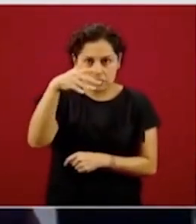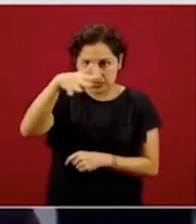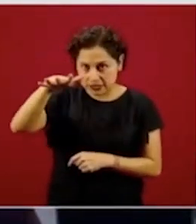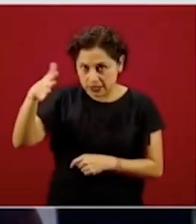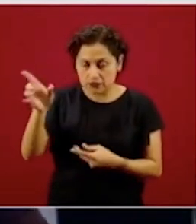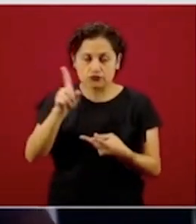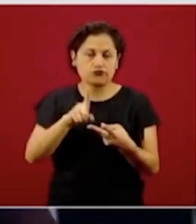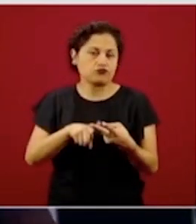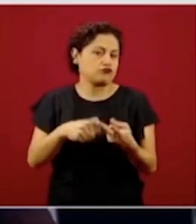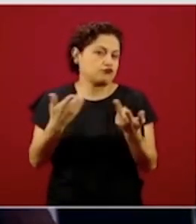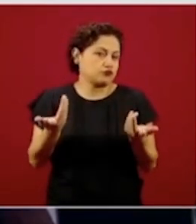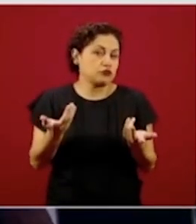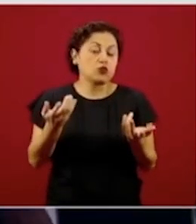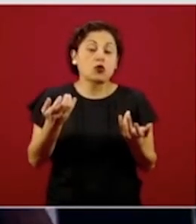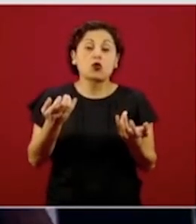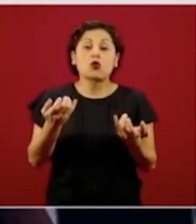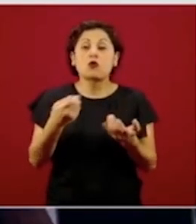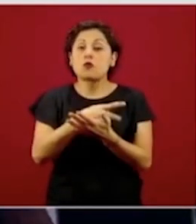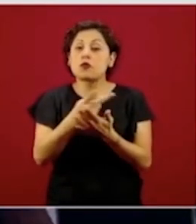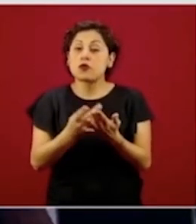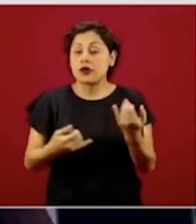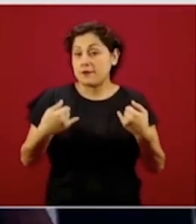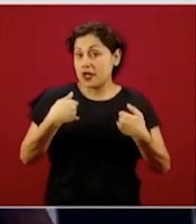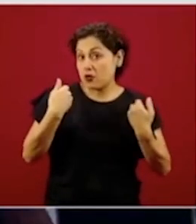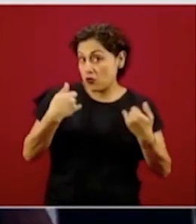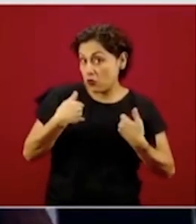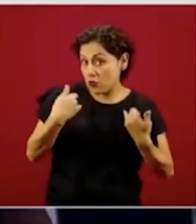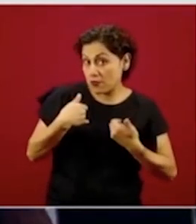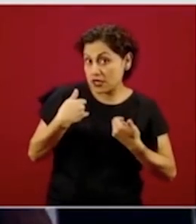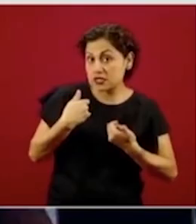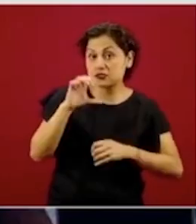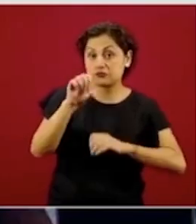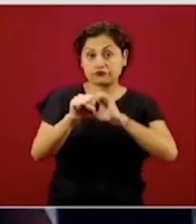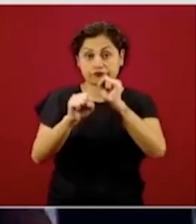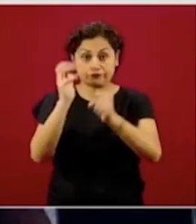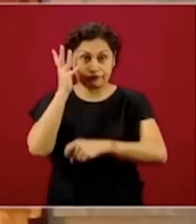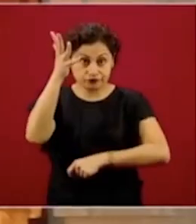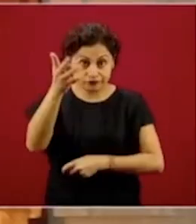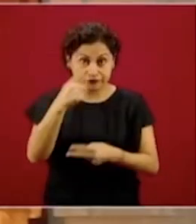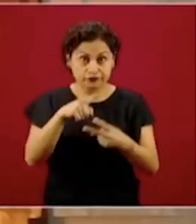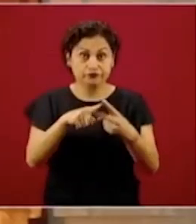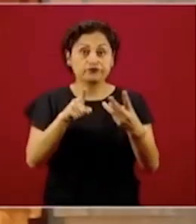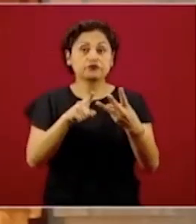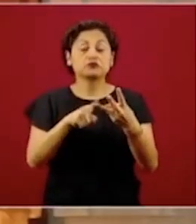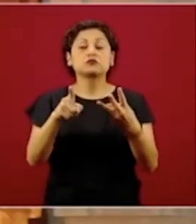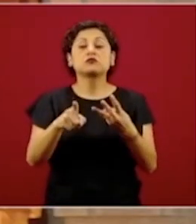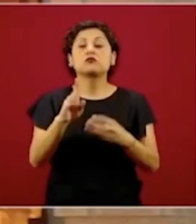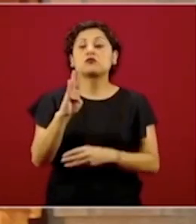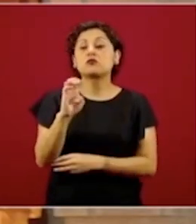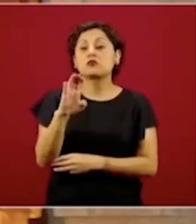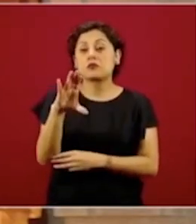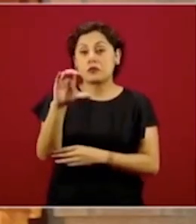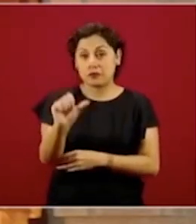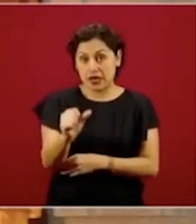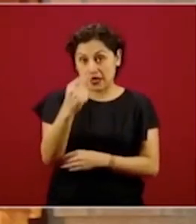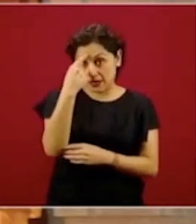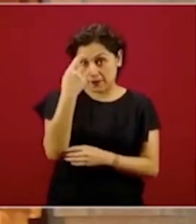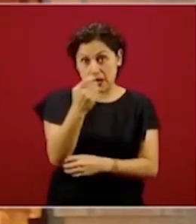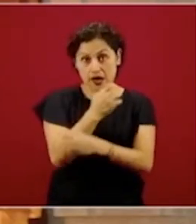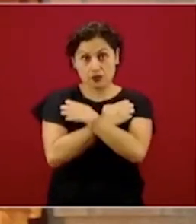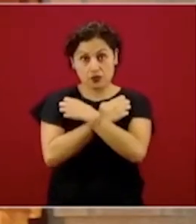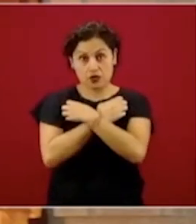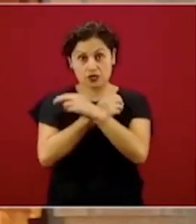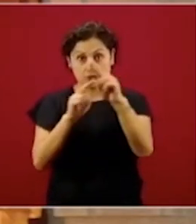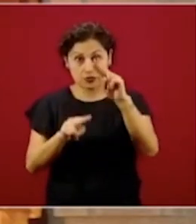los jóvenes construyendo el futuro, las becas de los tres niveles de educación, las